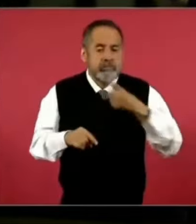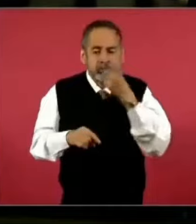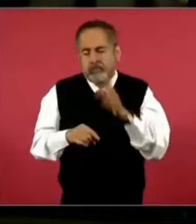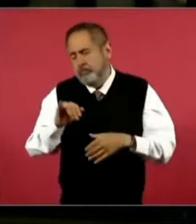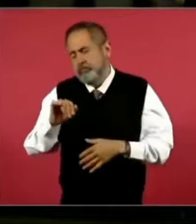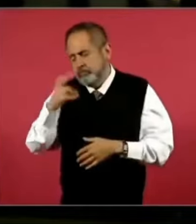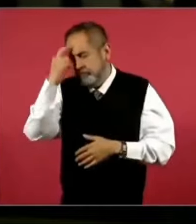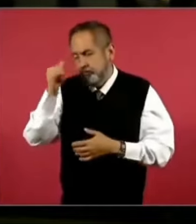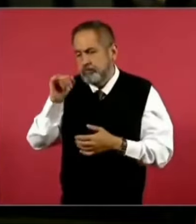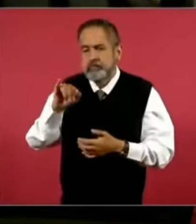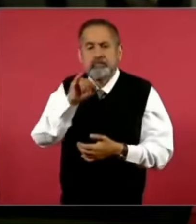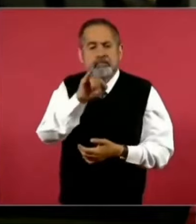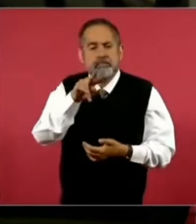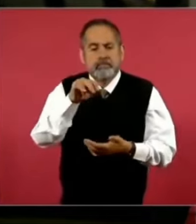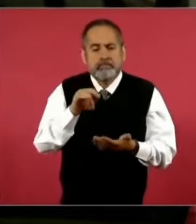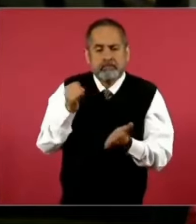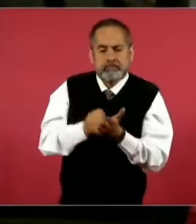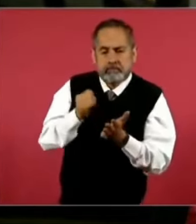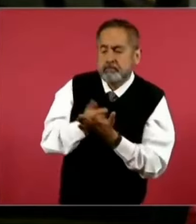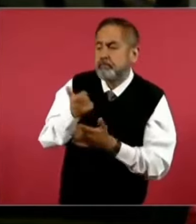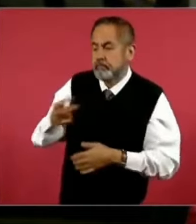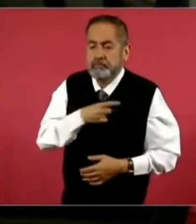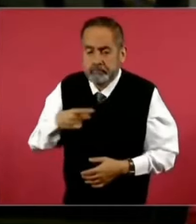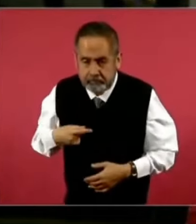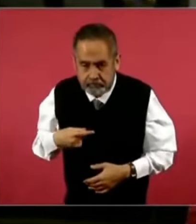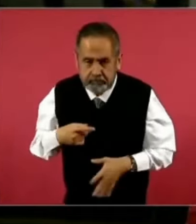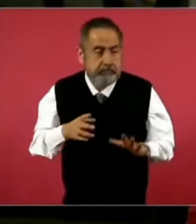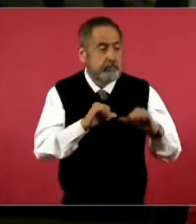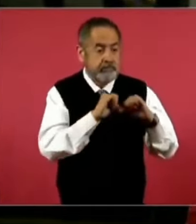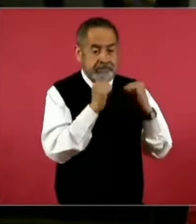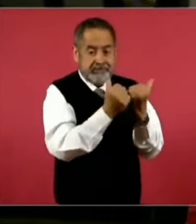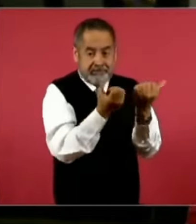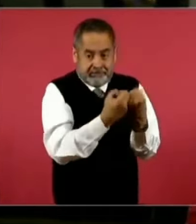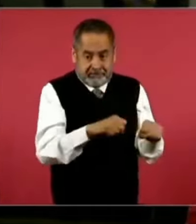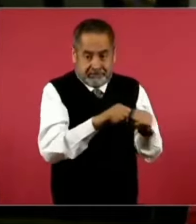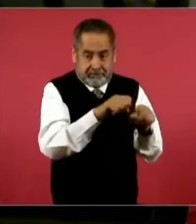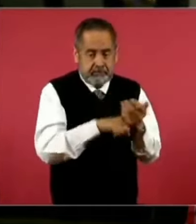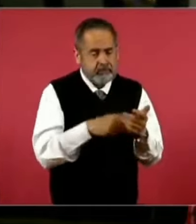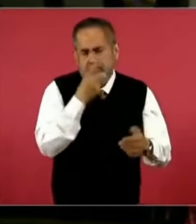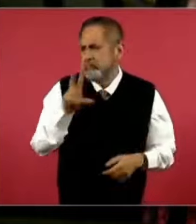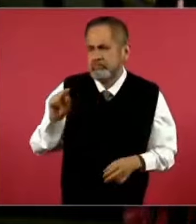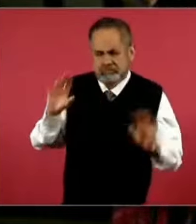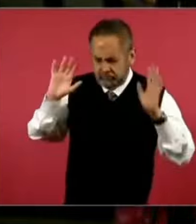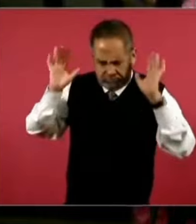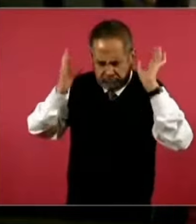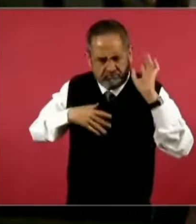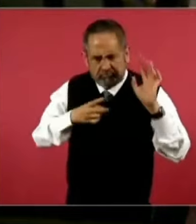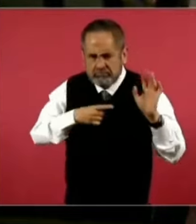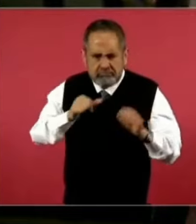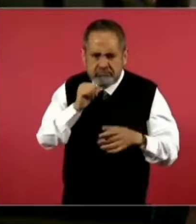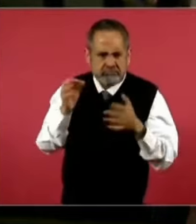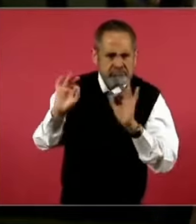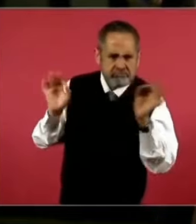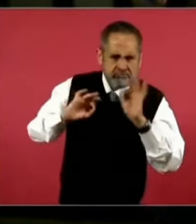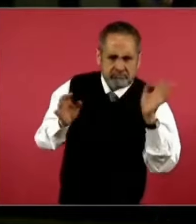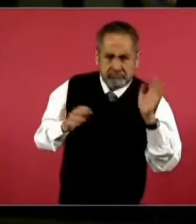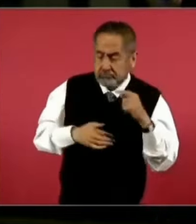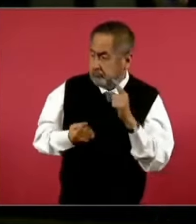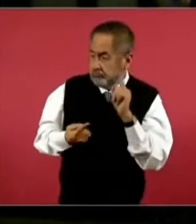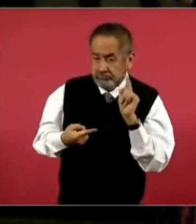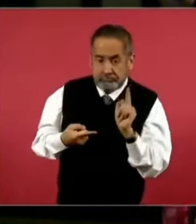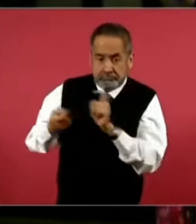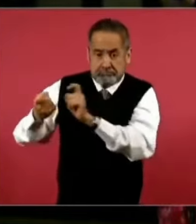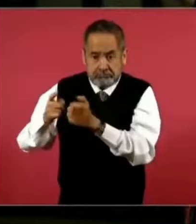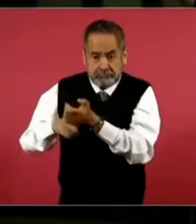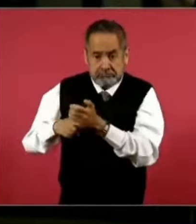IVA y por otra parte las aseguradoras que afirman que no es así y que en dado caso que se les cobraran estos